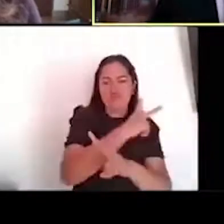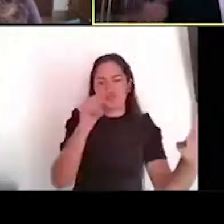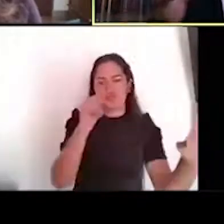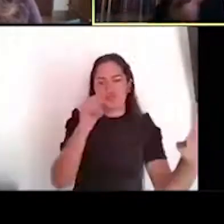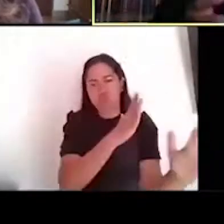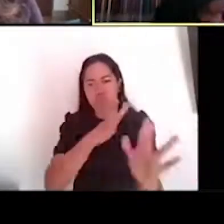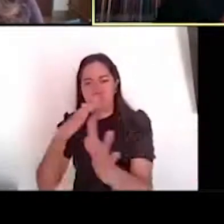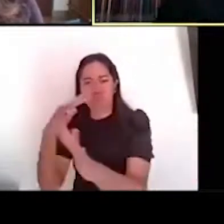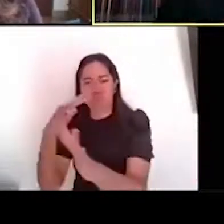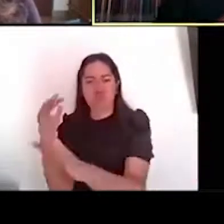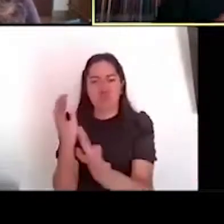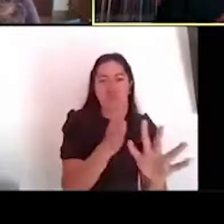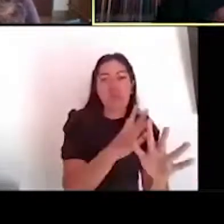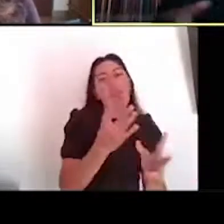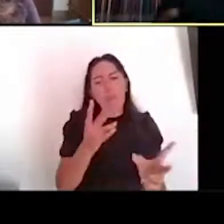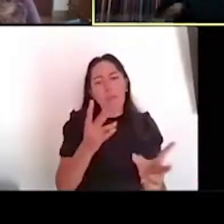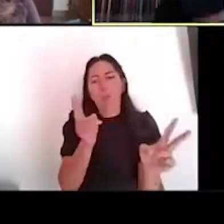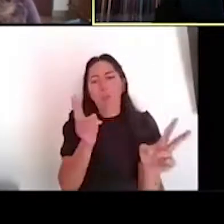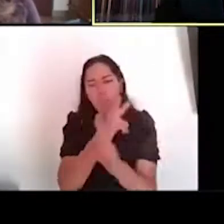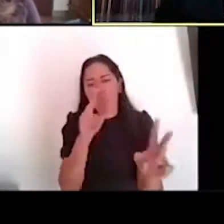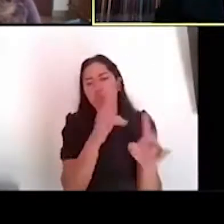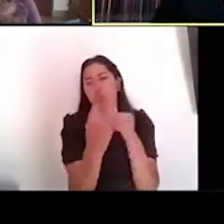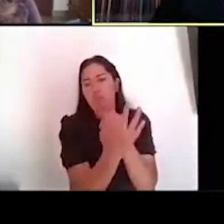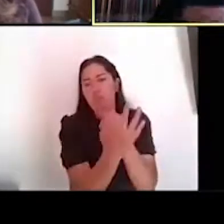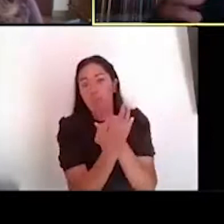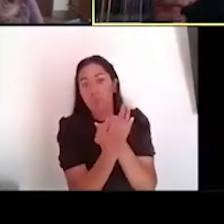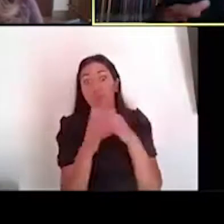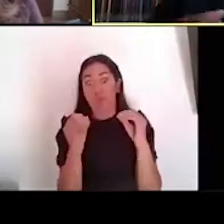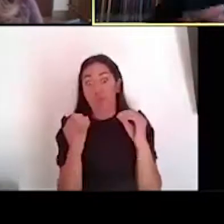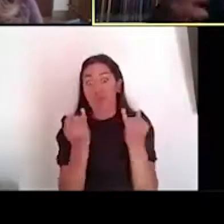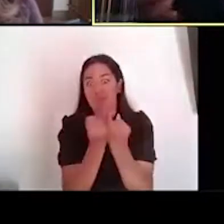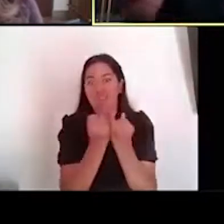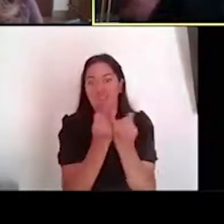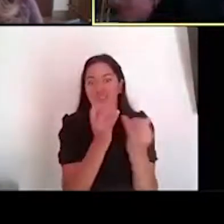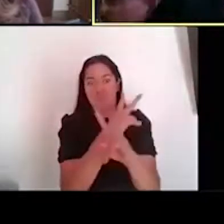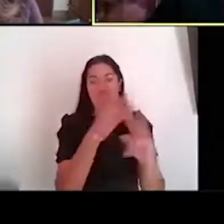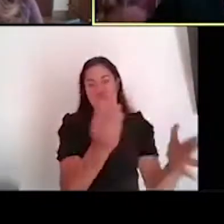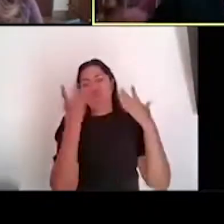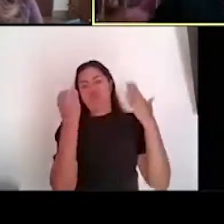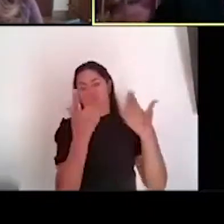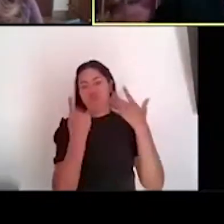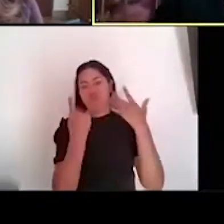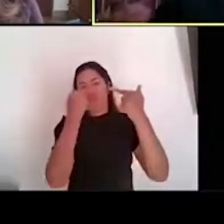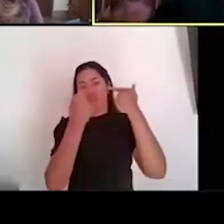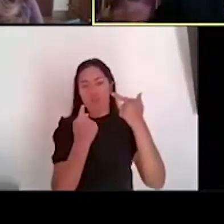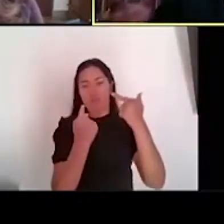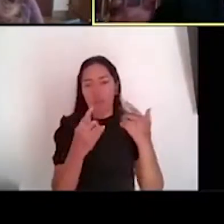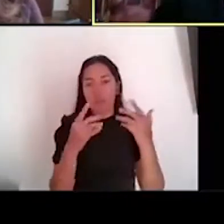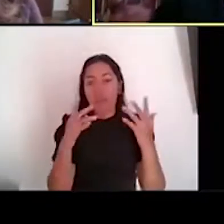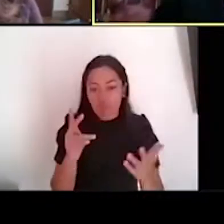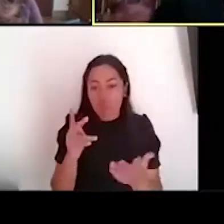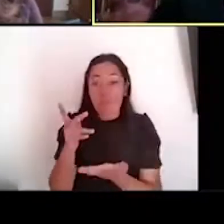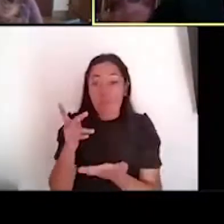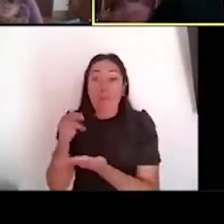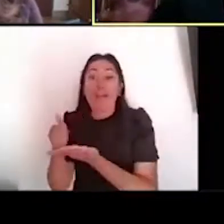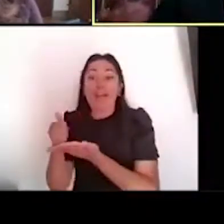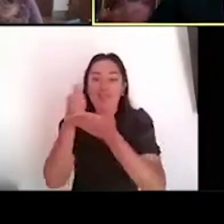benéficos y vientos malignos también, pero, de alguna manera, es un ayudante de Tlaloc. Primero,